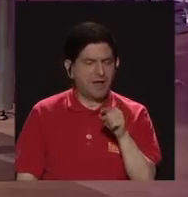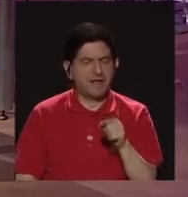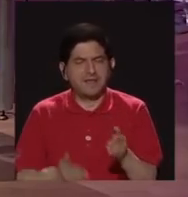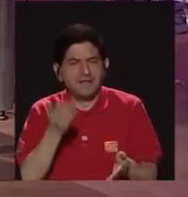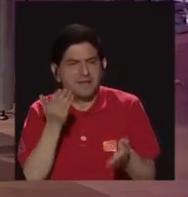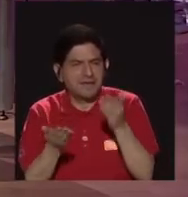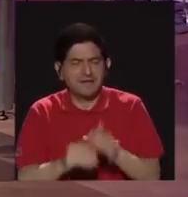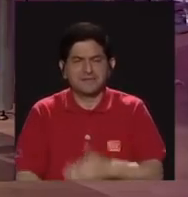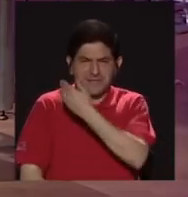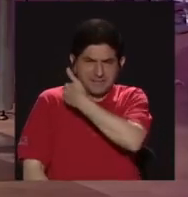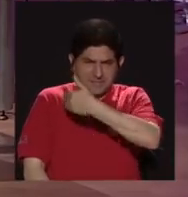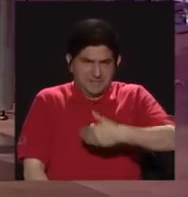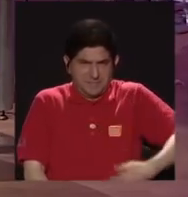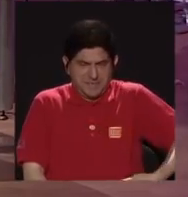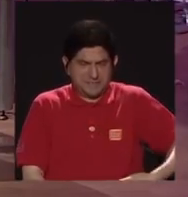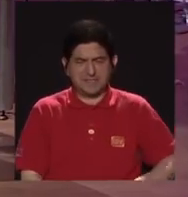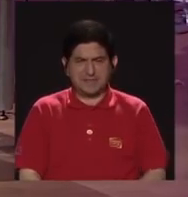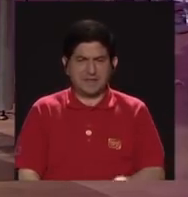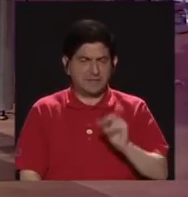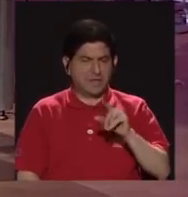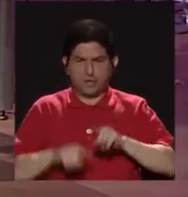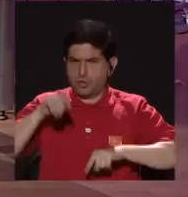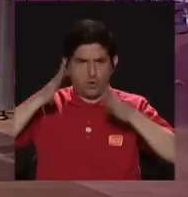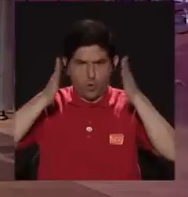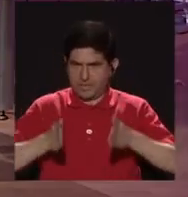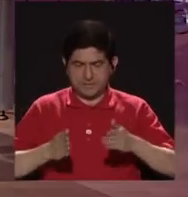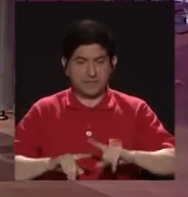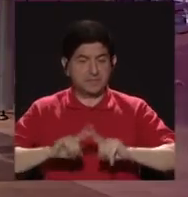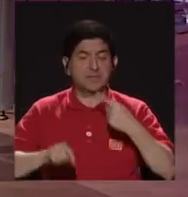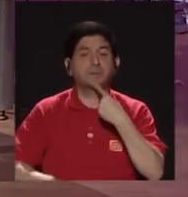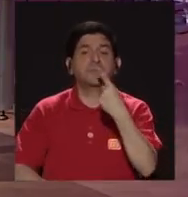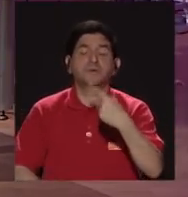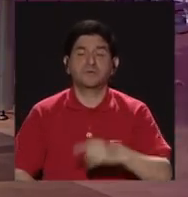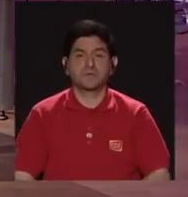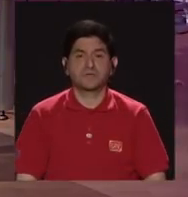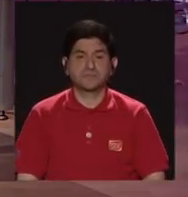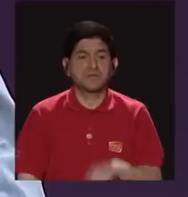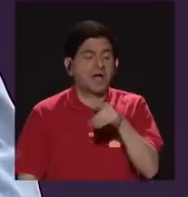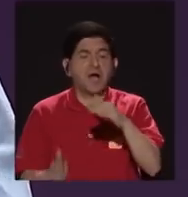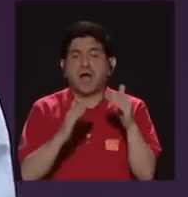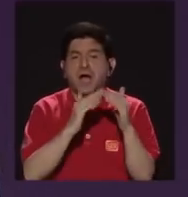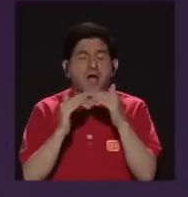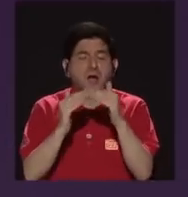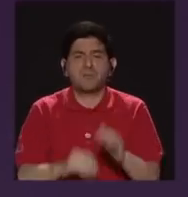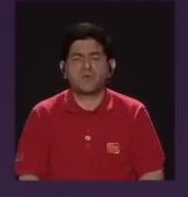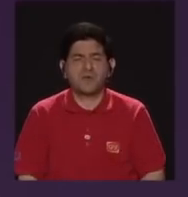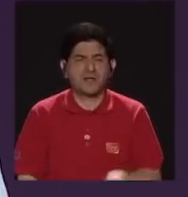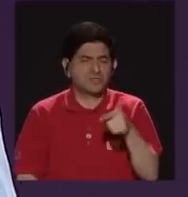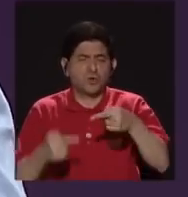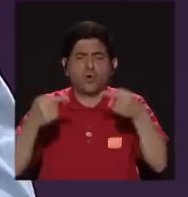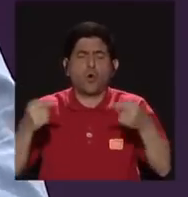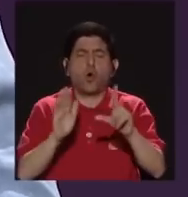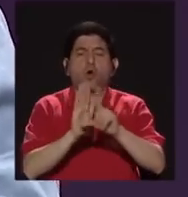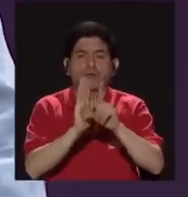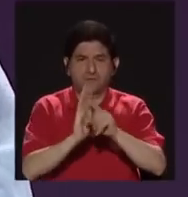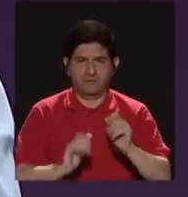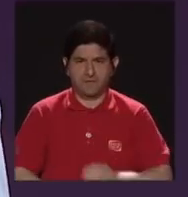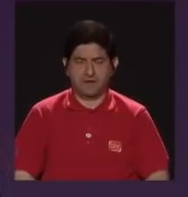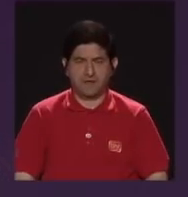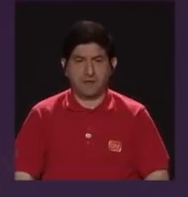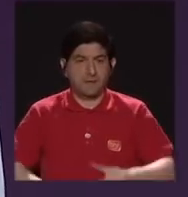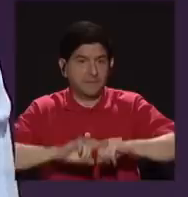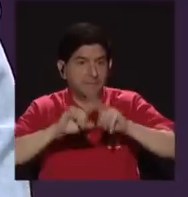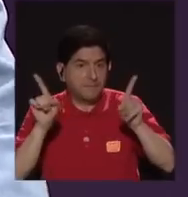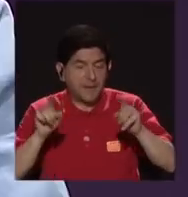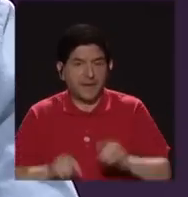al presidente, que no es exactamente un estadista, decir que era población que reñía con la ley, cuando definitivamente